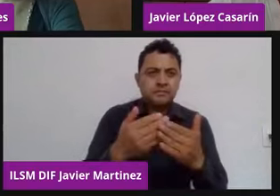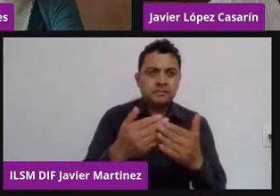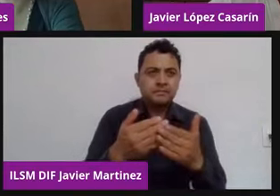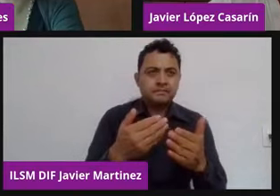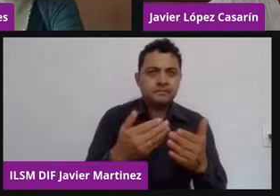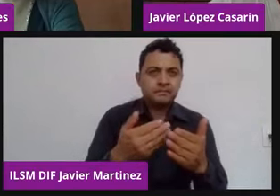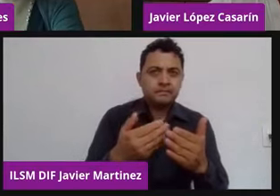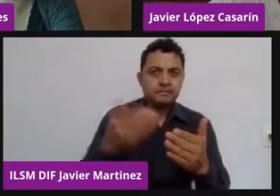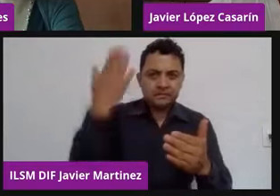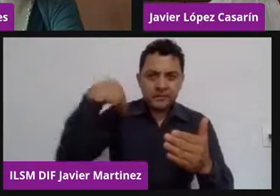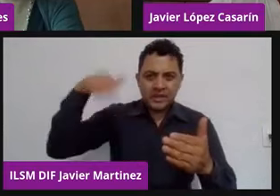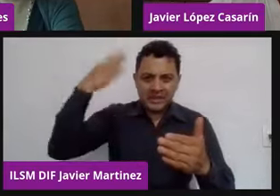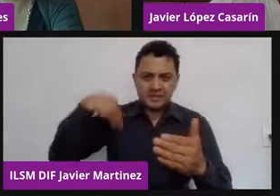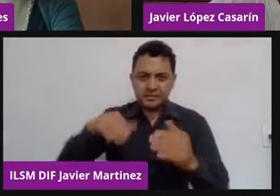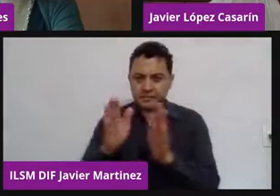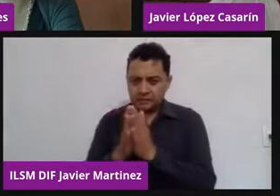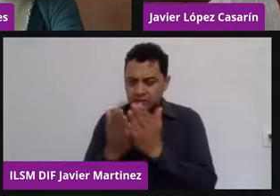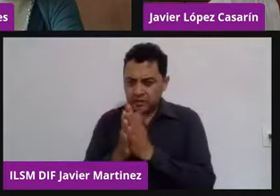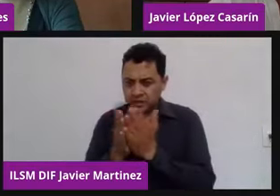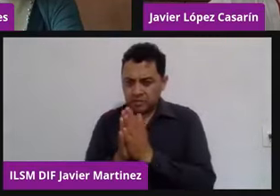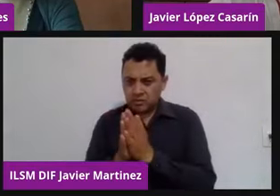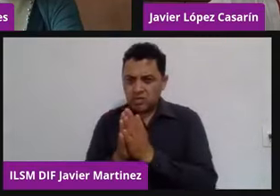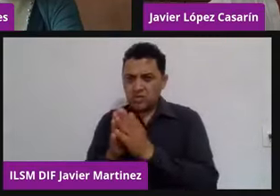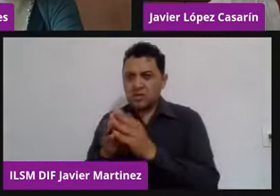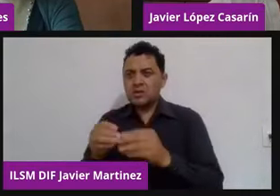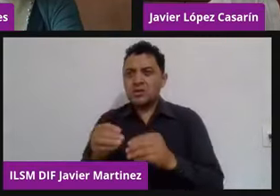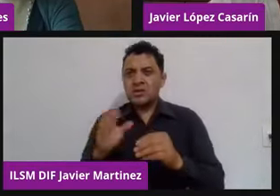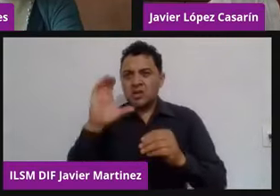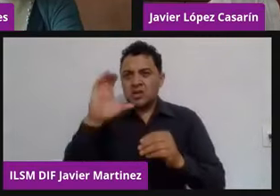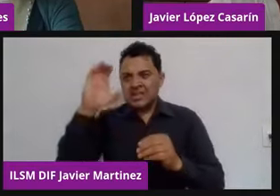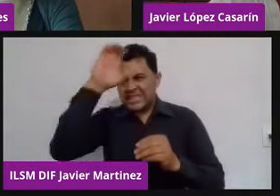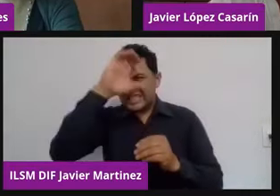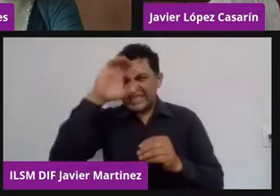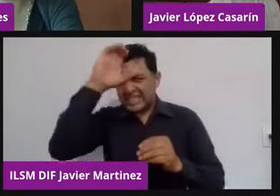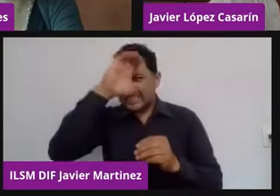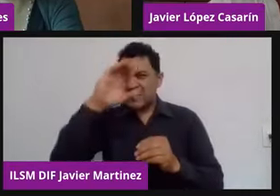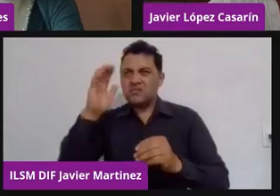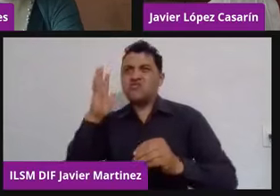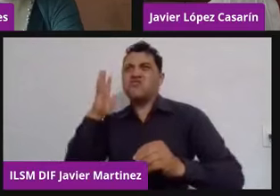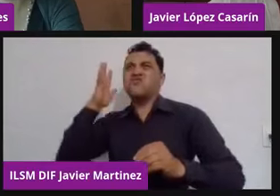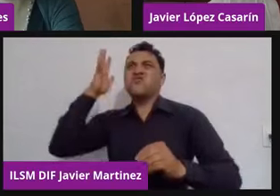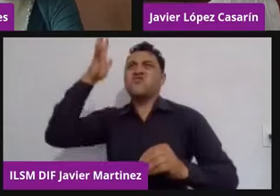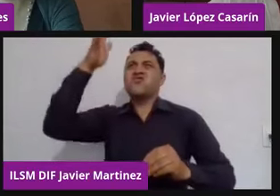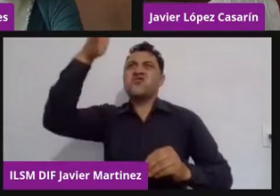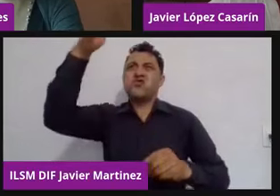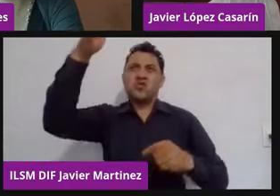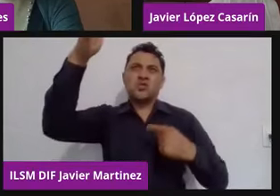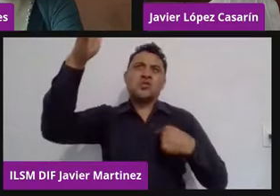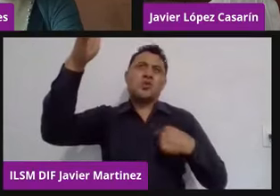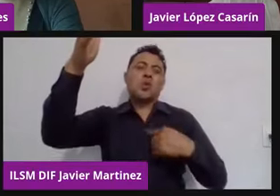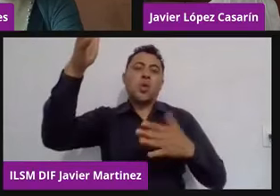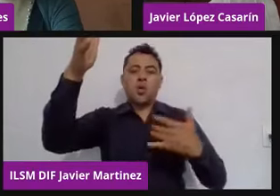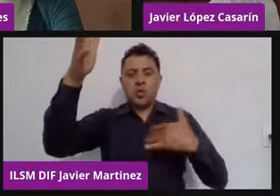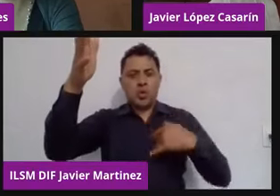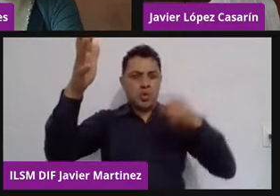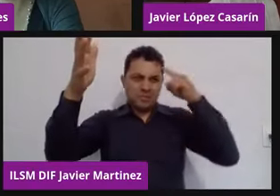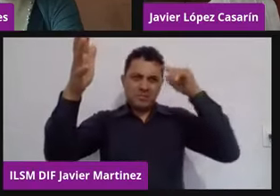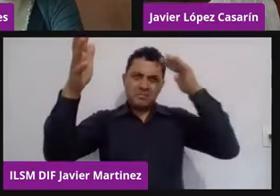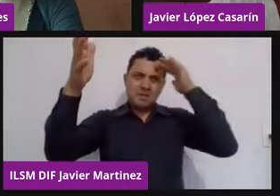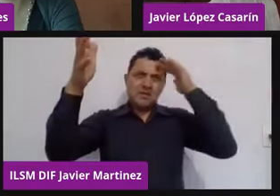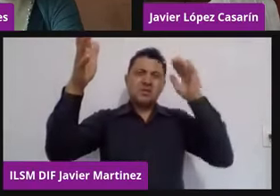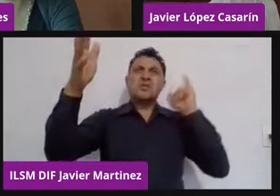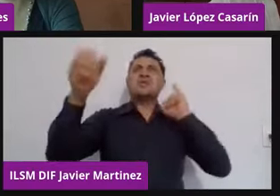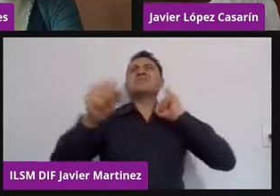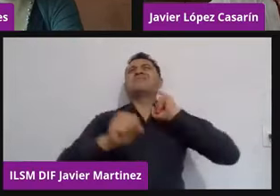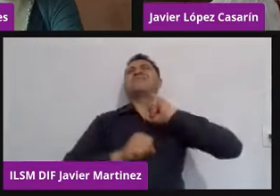es como se veía el mundo para unos y como lo vemos hoy. Me gusta ejemplificar esto con aquella caricatura que